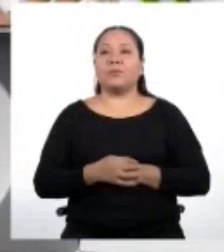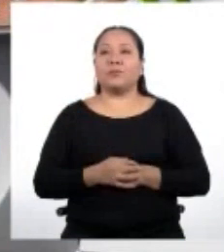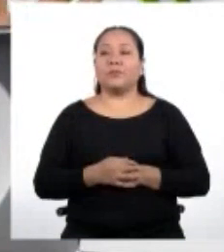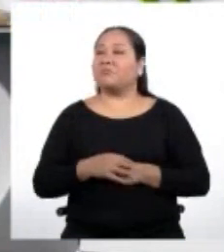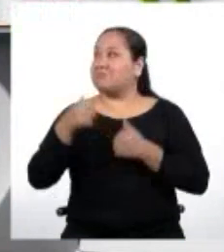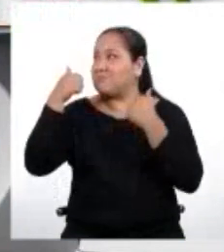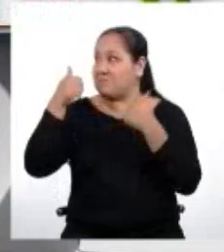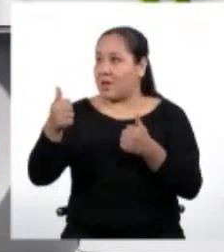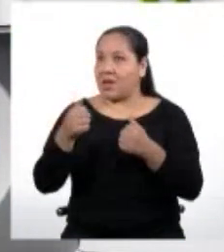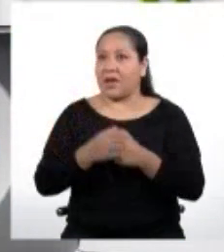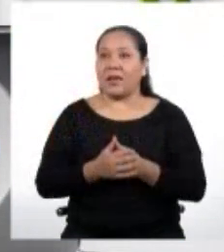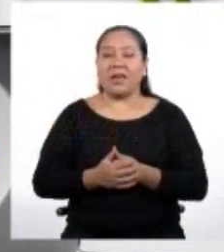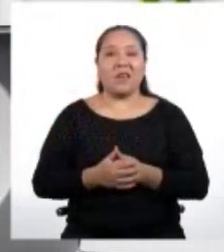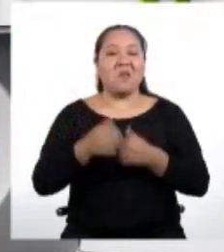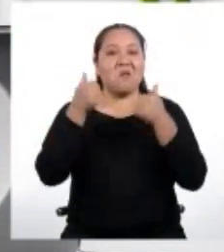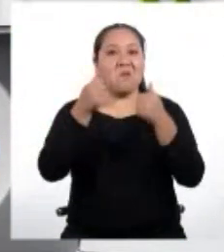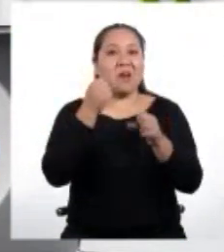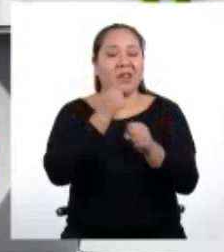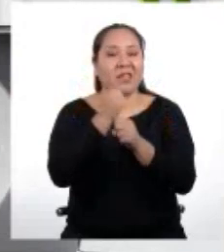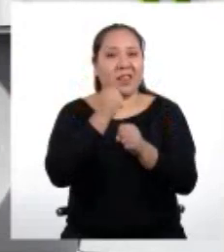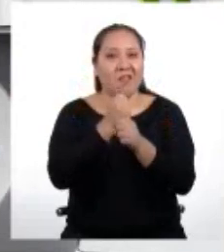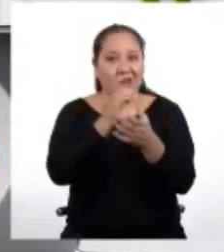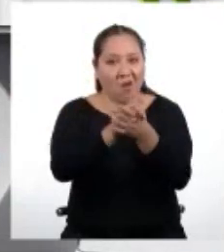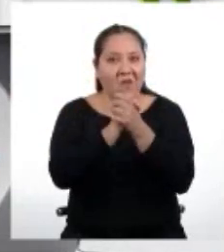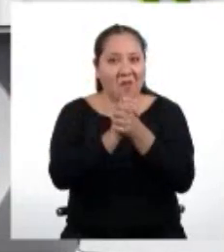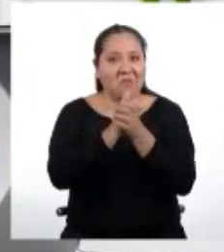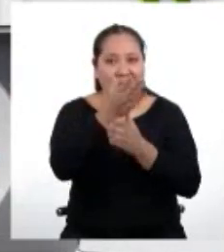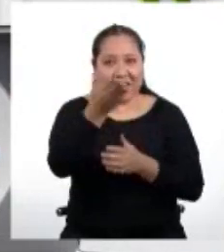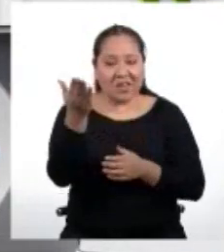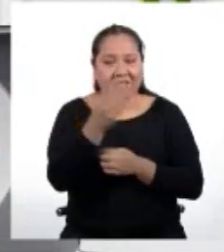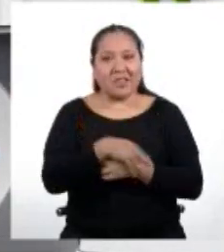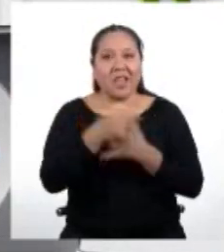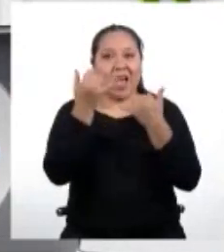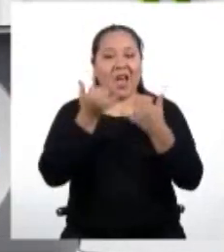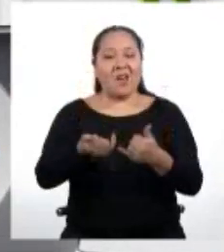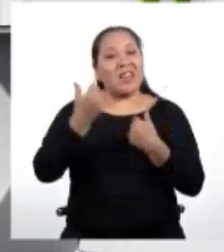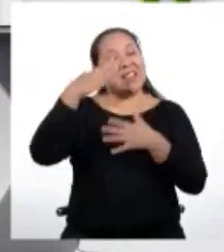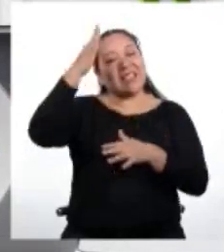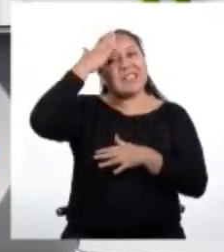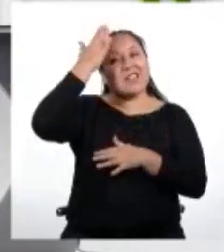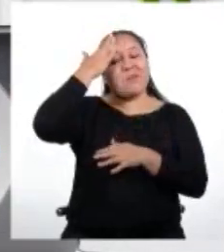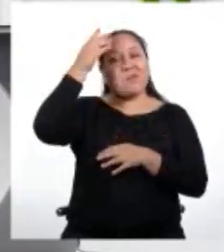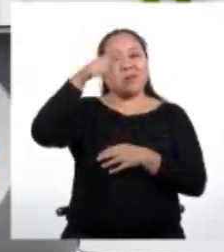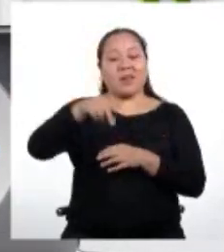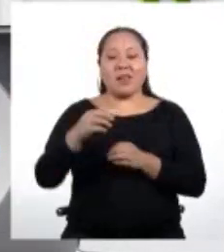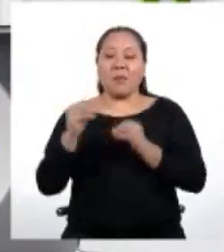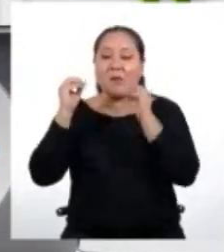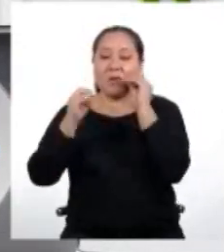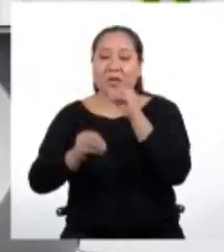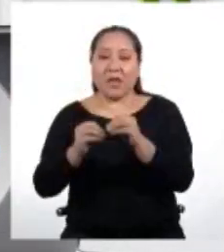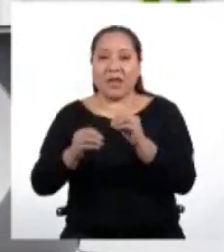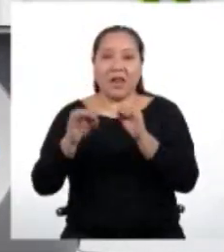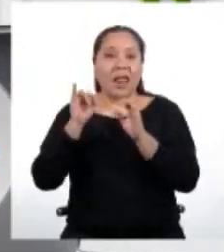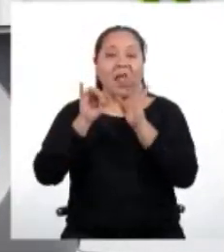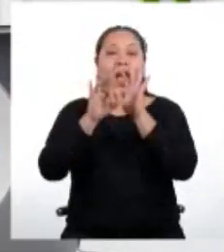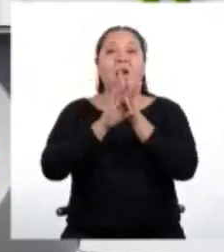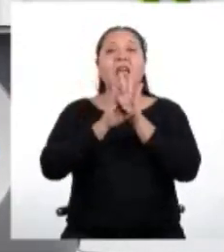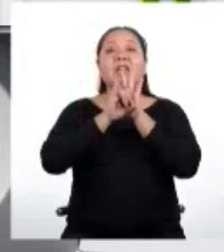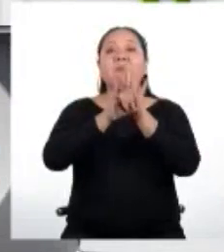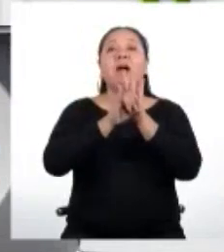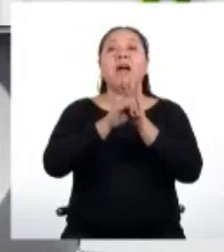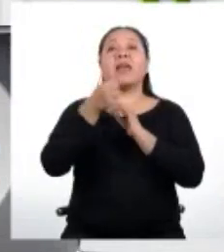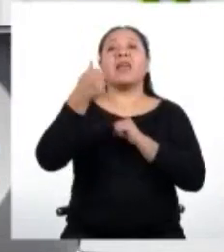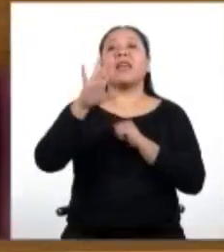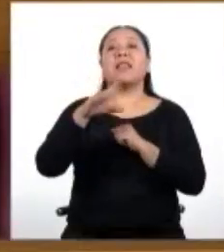¡Genial! Gran trabajo, amigas y amigos. Ahora sabemos que para formar la figura 15 necesitaremos